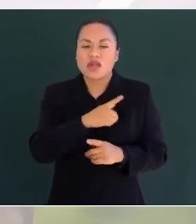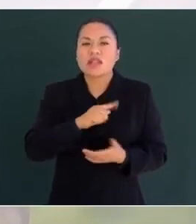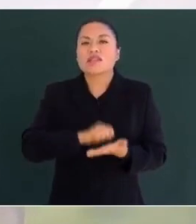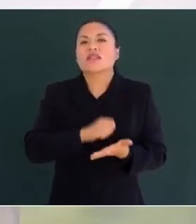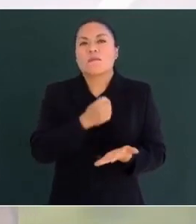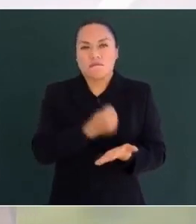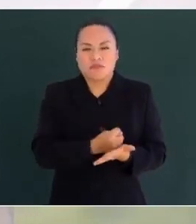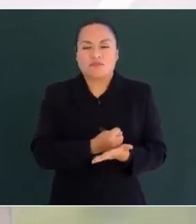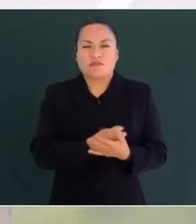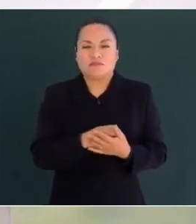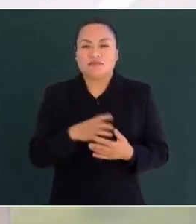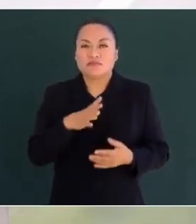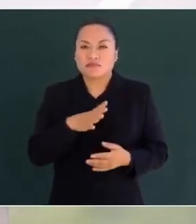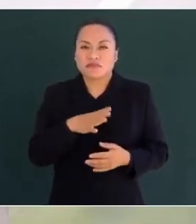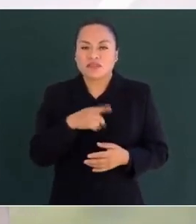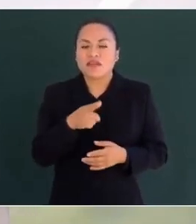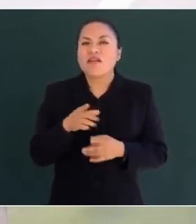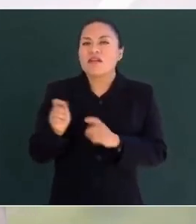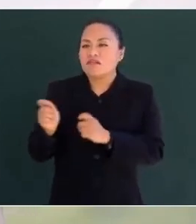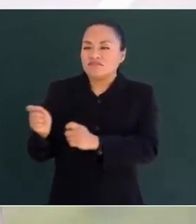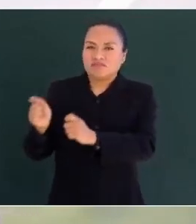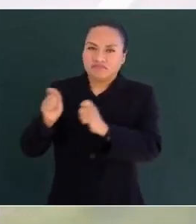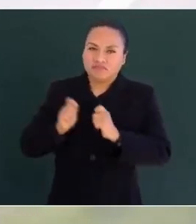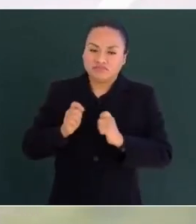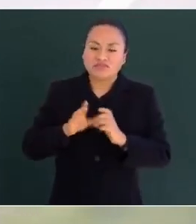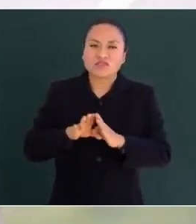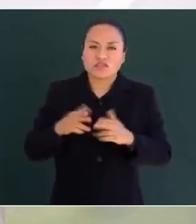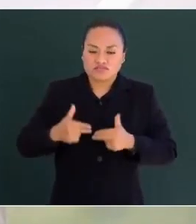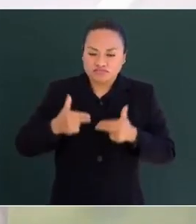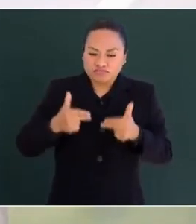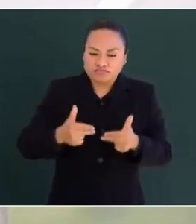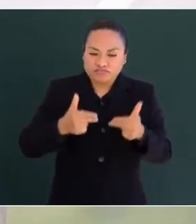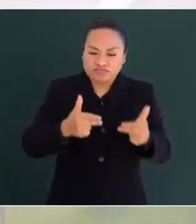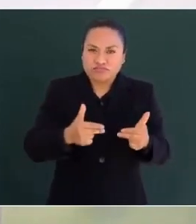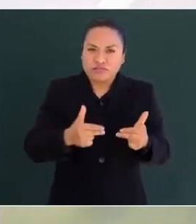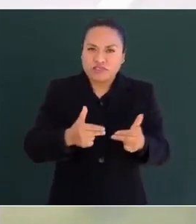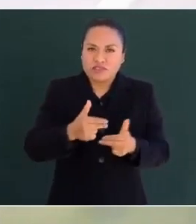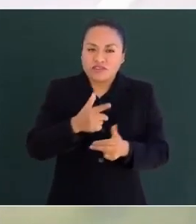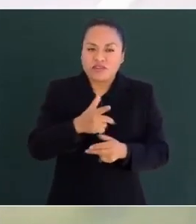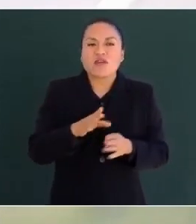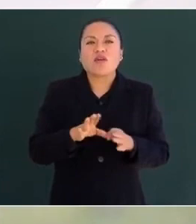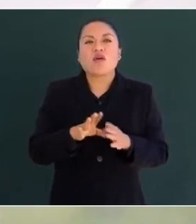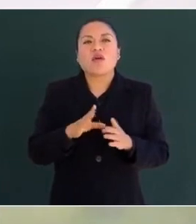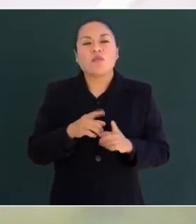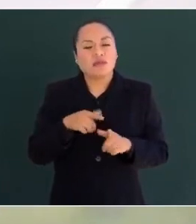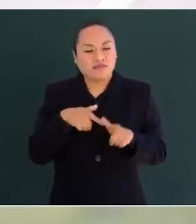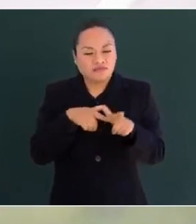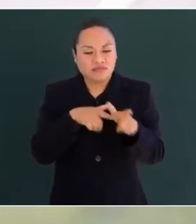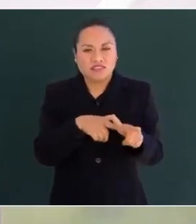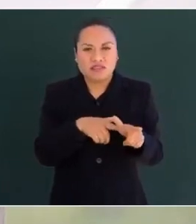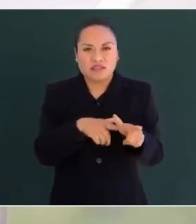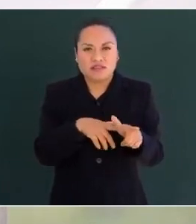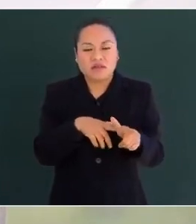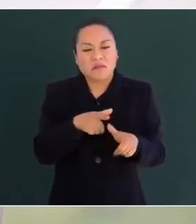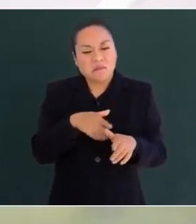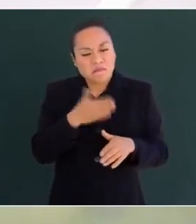Nos legó el ejemplo de su desinterés y patriotismo sin mancha.